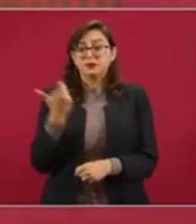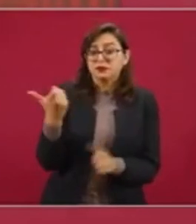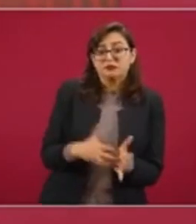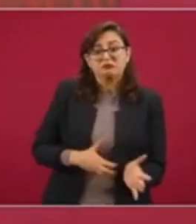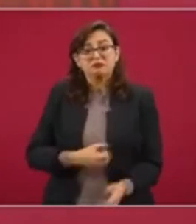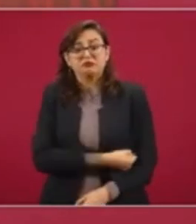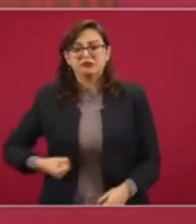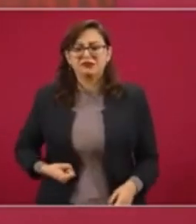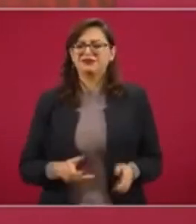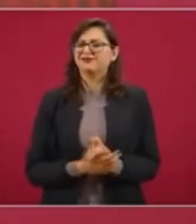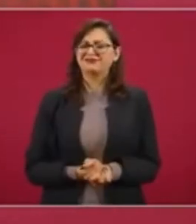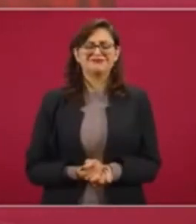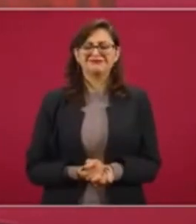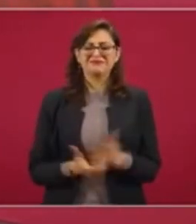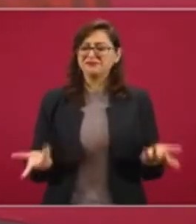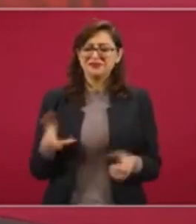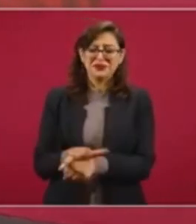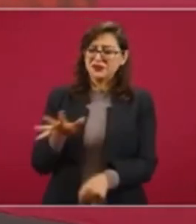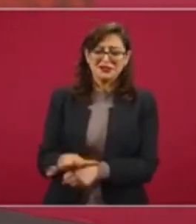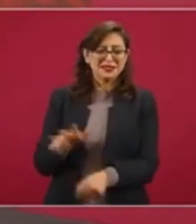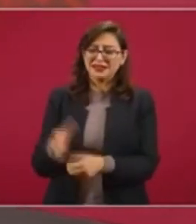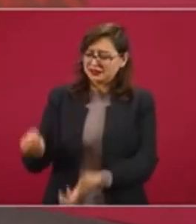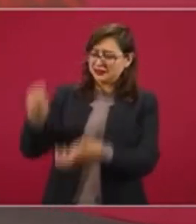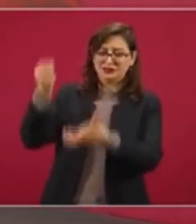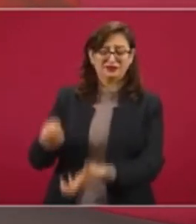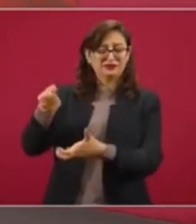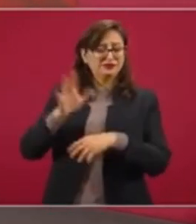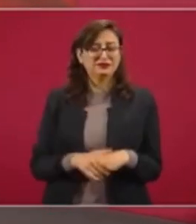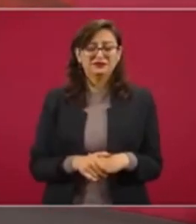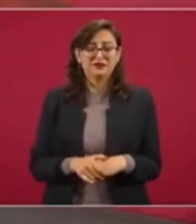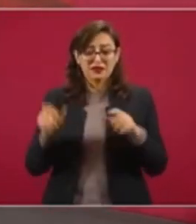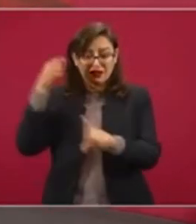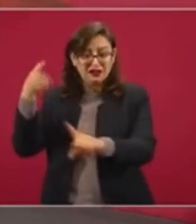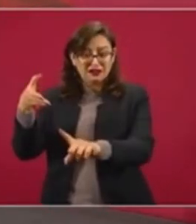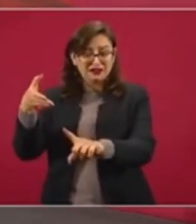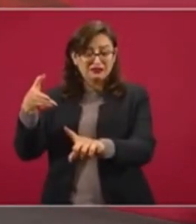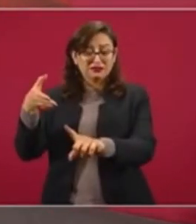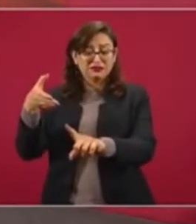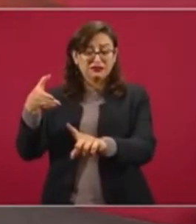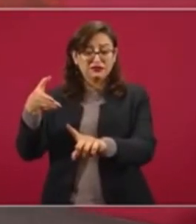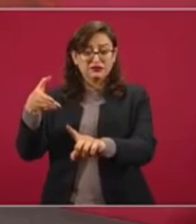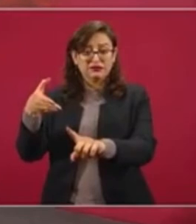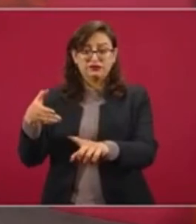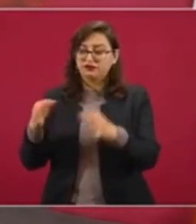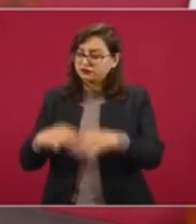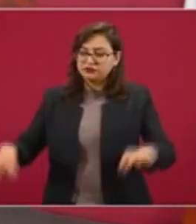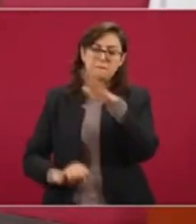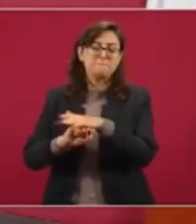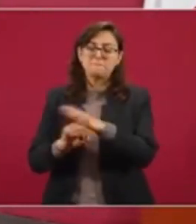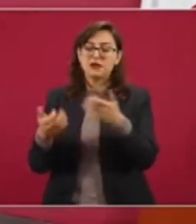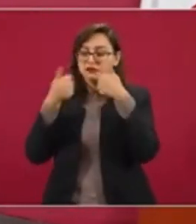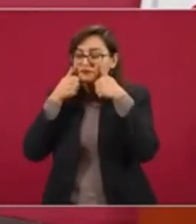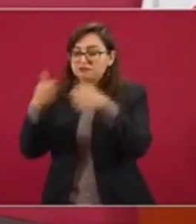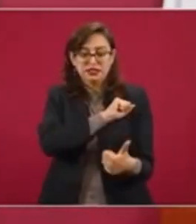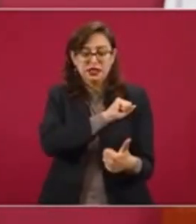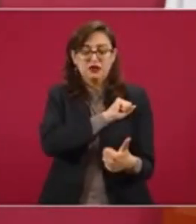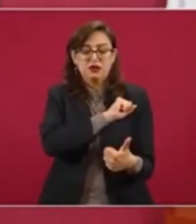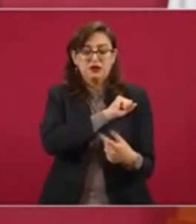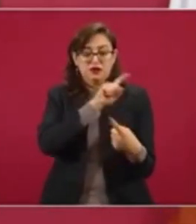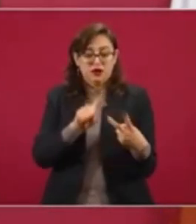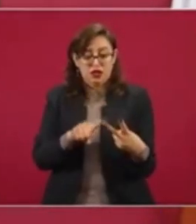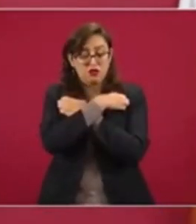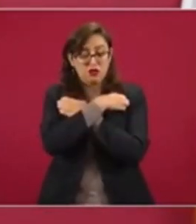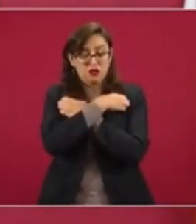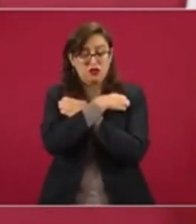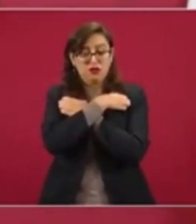o sea, va a haber recursos, nunca van a faltar los recursos para lo fundamental. La salud del pueblo, la